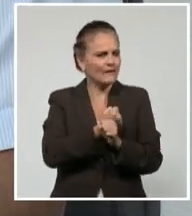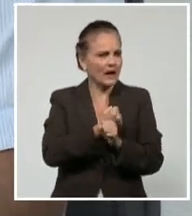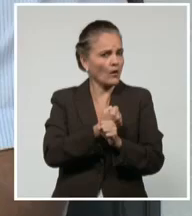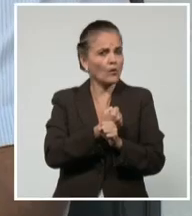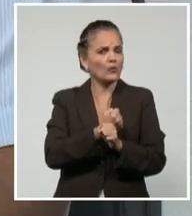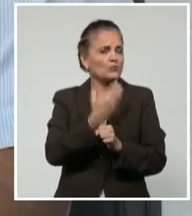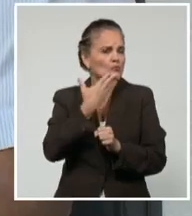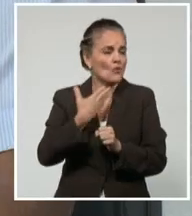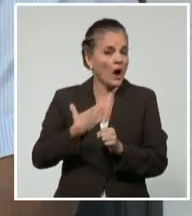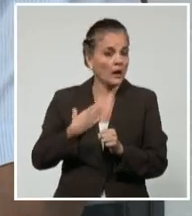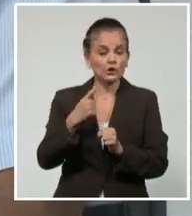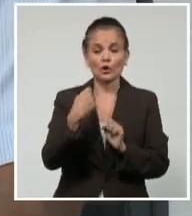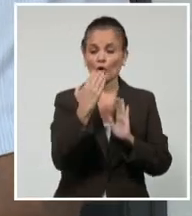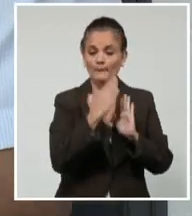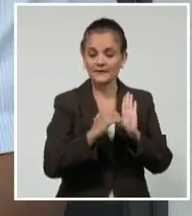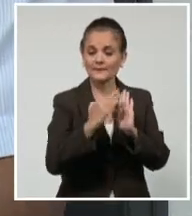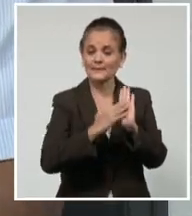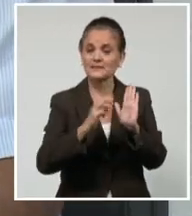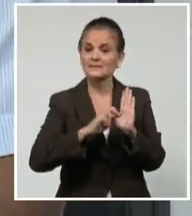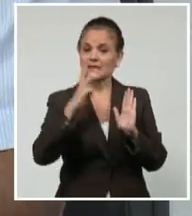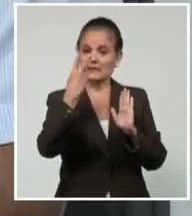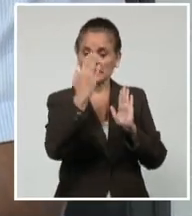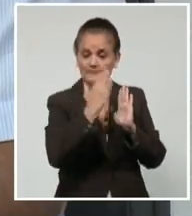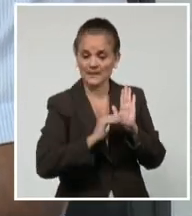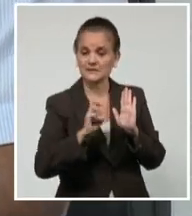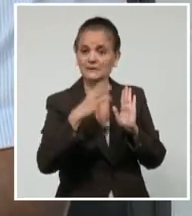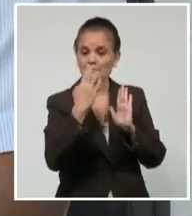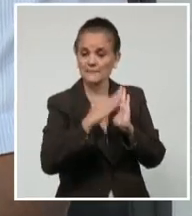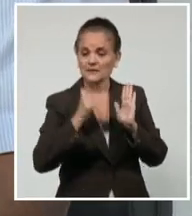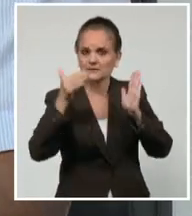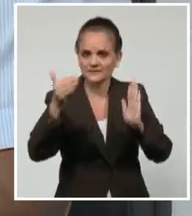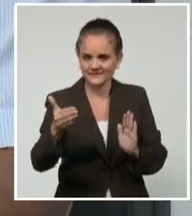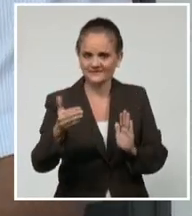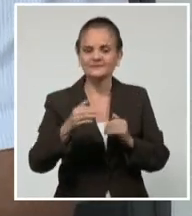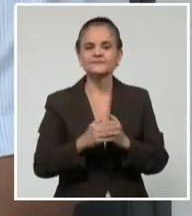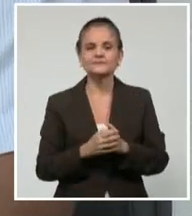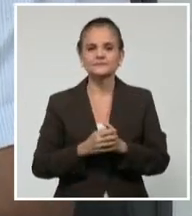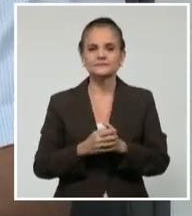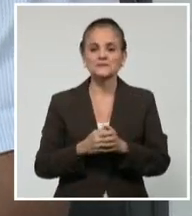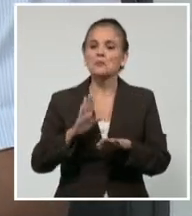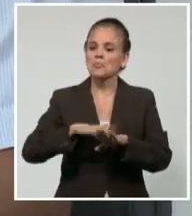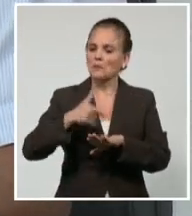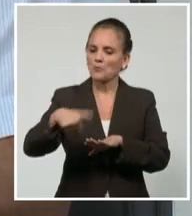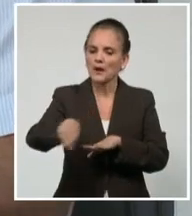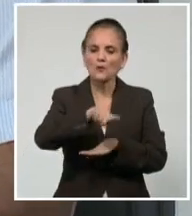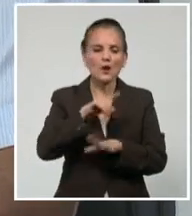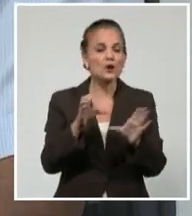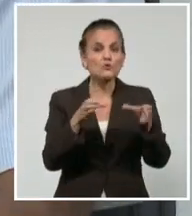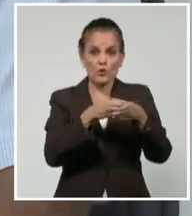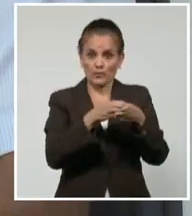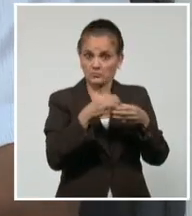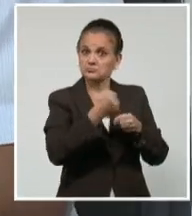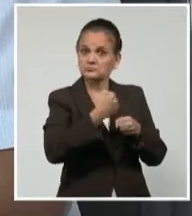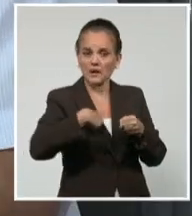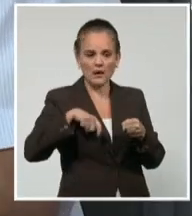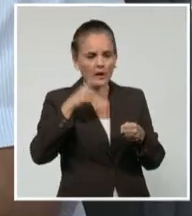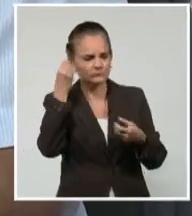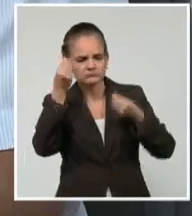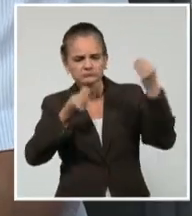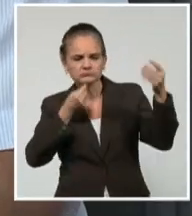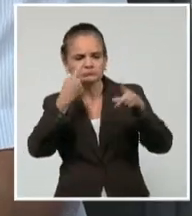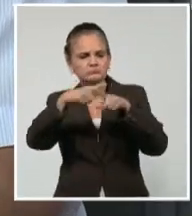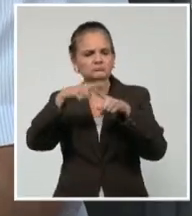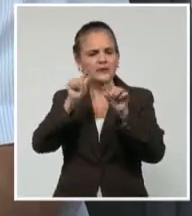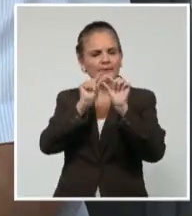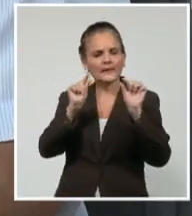Aprovechamos entonces y el grupo de la dirección evaluó, revisó varios temas y despachamos personalmente